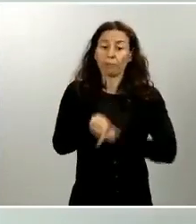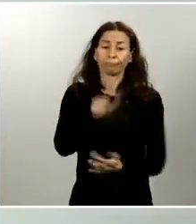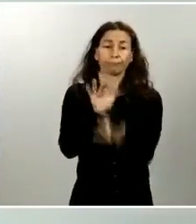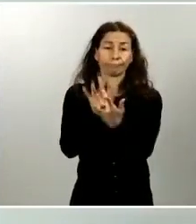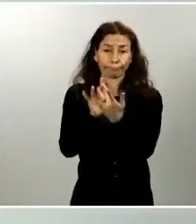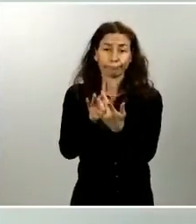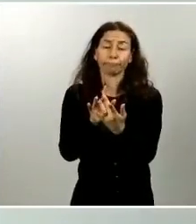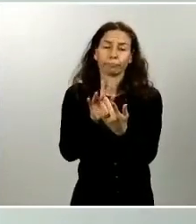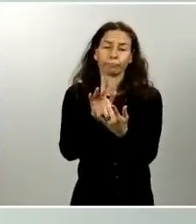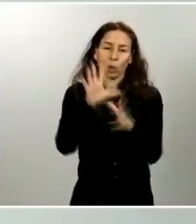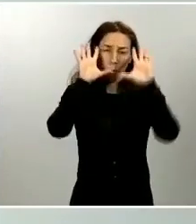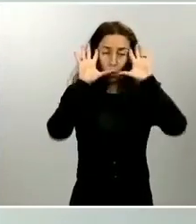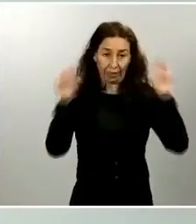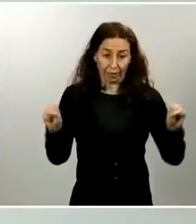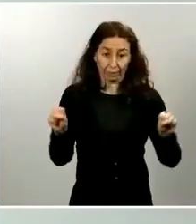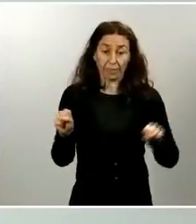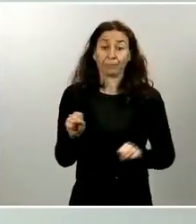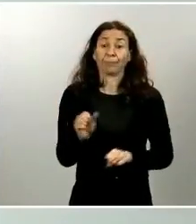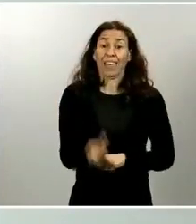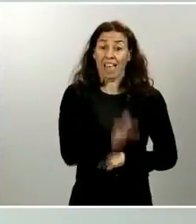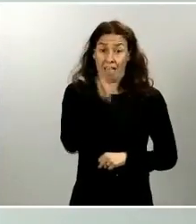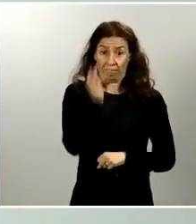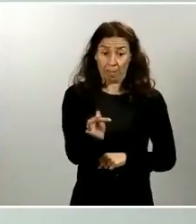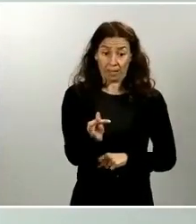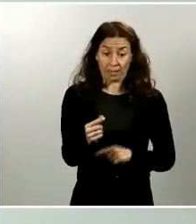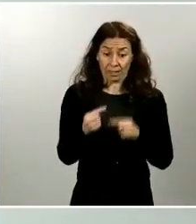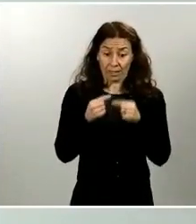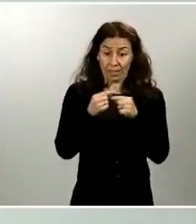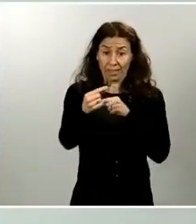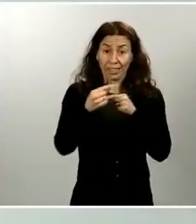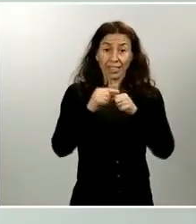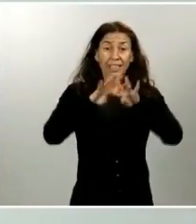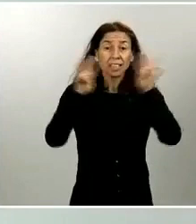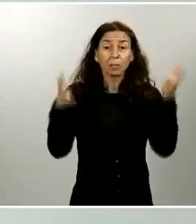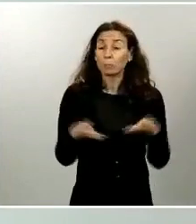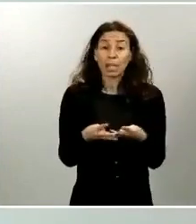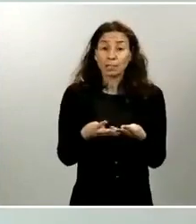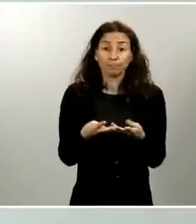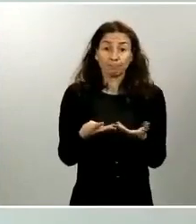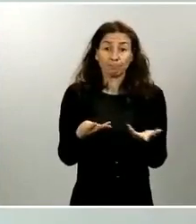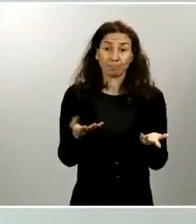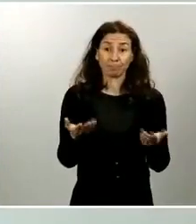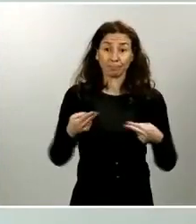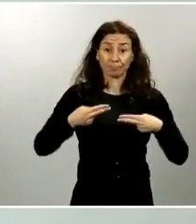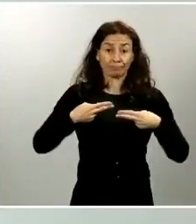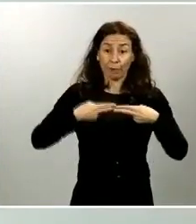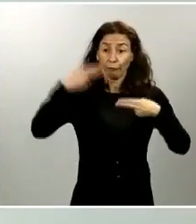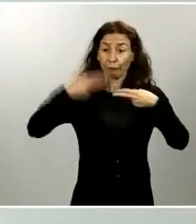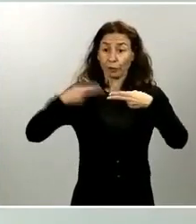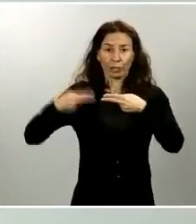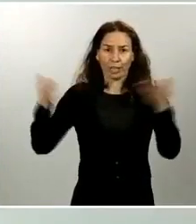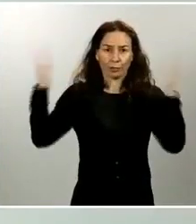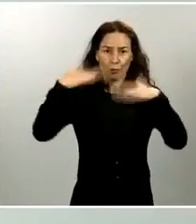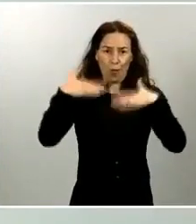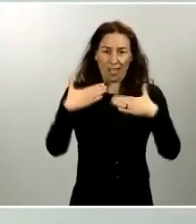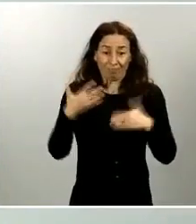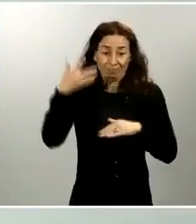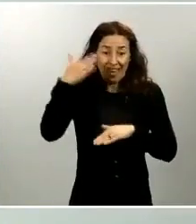además, la cibercriminalidad no conoce fronteras, por lo que es imprescindible la cooperación permanente.